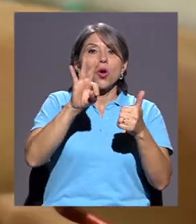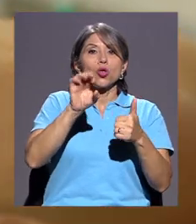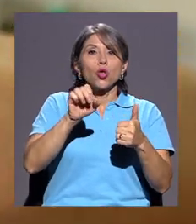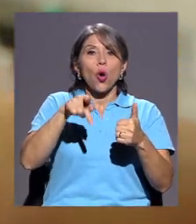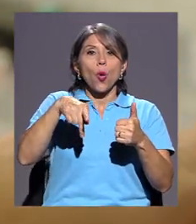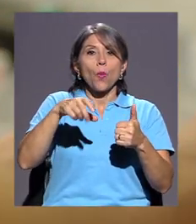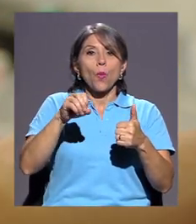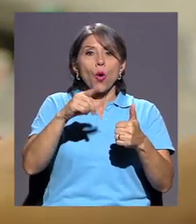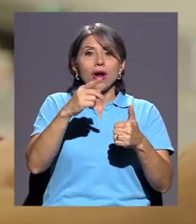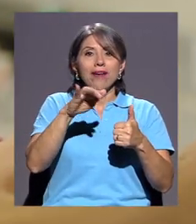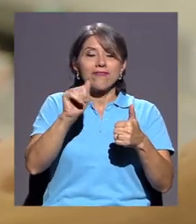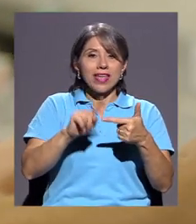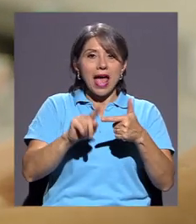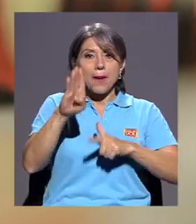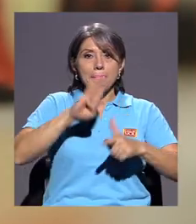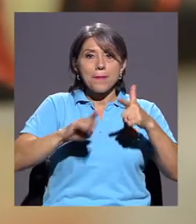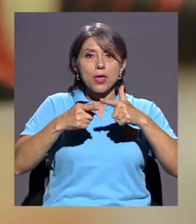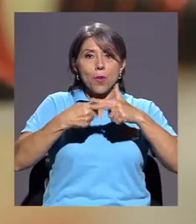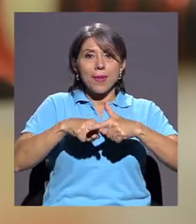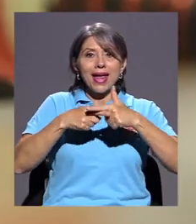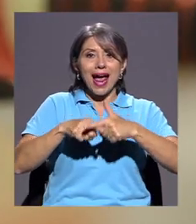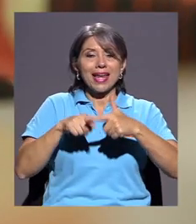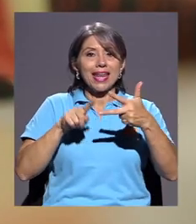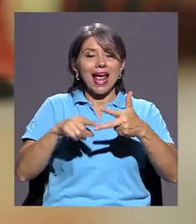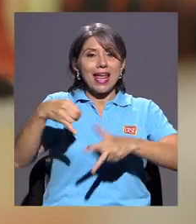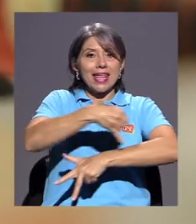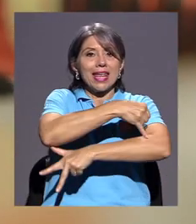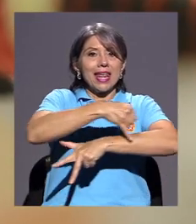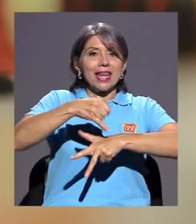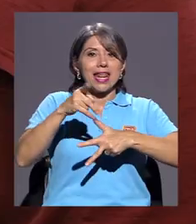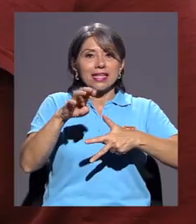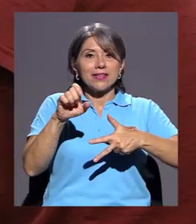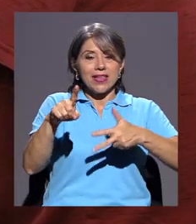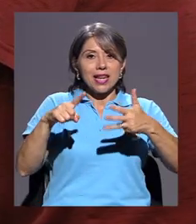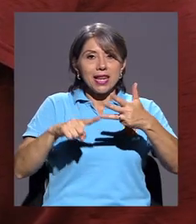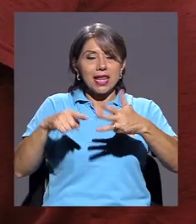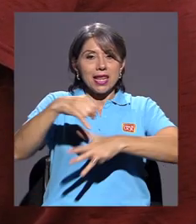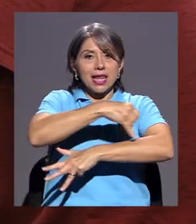como la topografía, la biomecánica, la ingeniería civil y eléctrica.